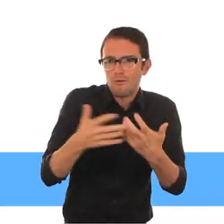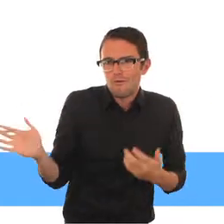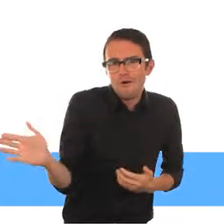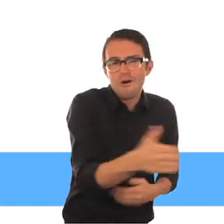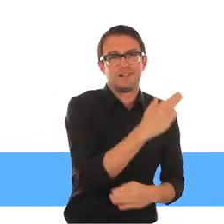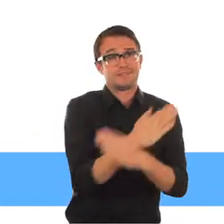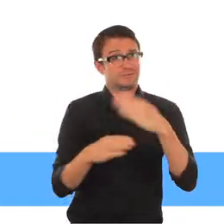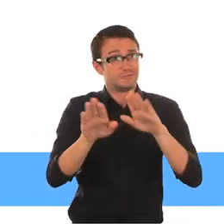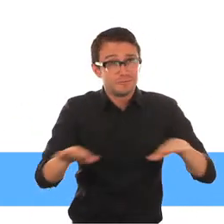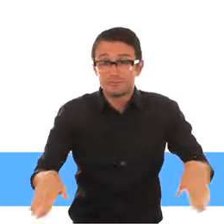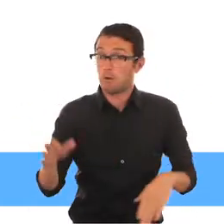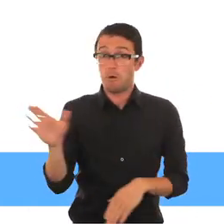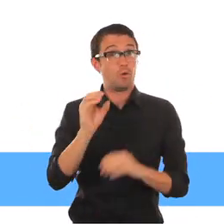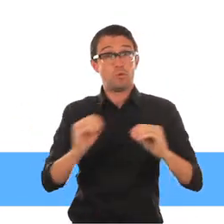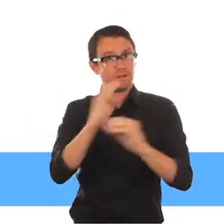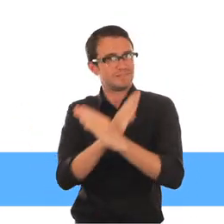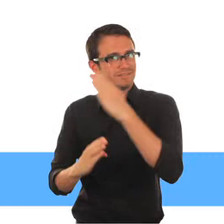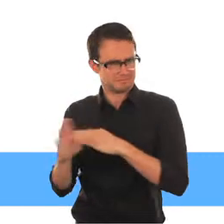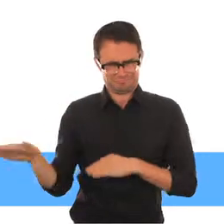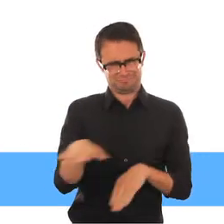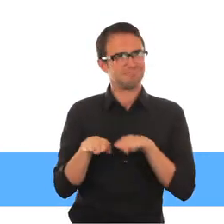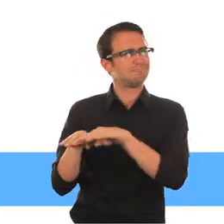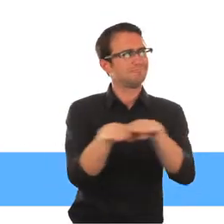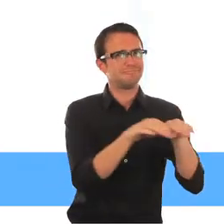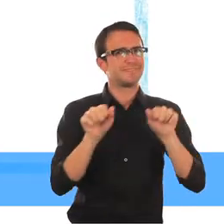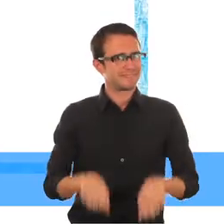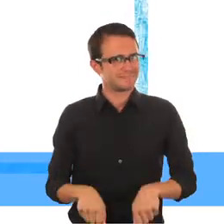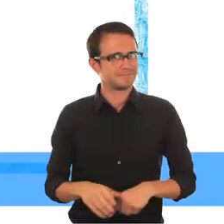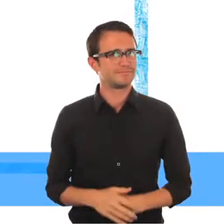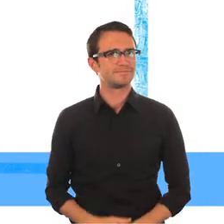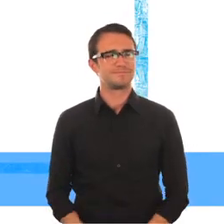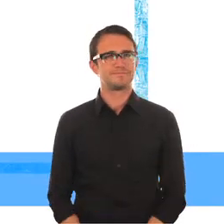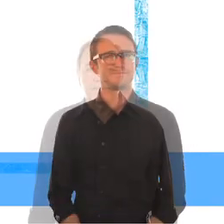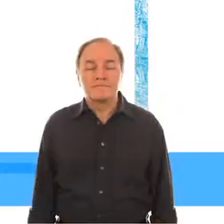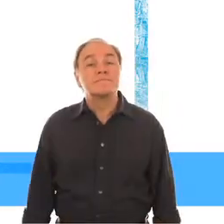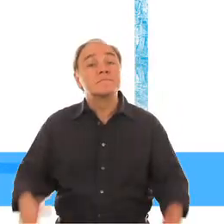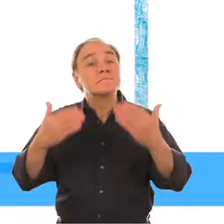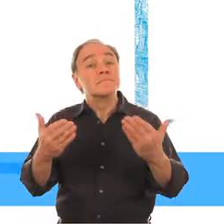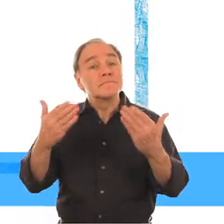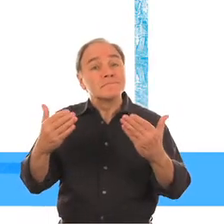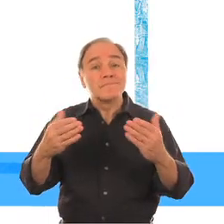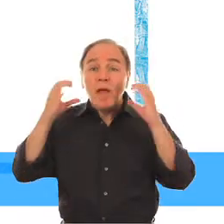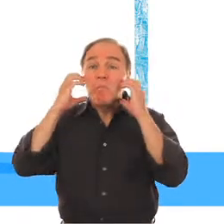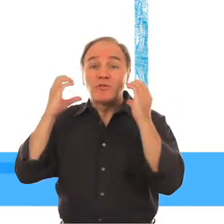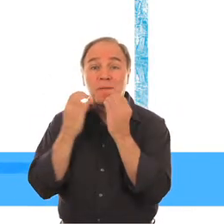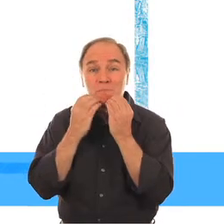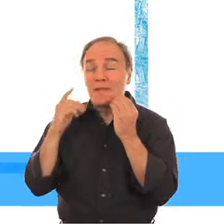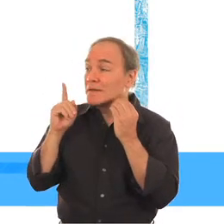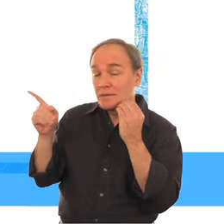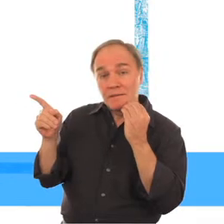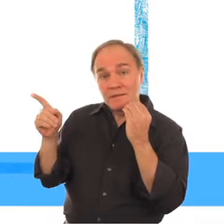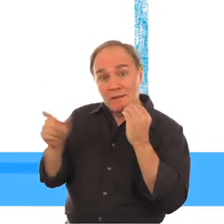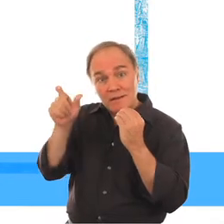pueden adaptarse a las necesidades individuales Una perspectiva desde Mozambique Nehemias Gilberto Raúl